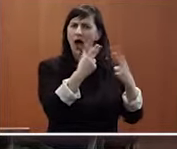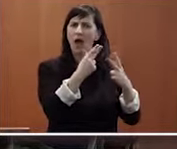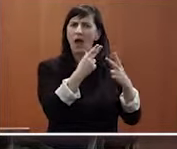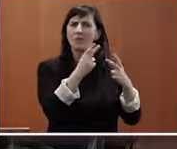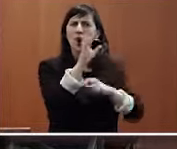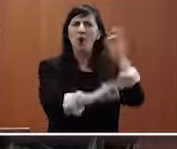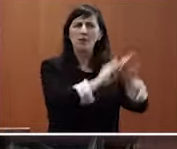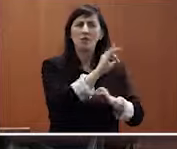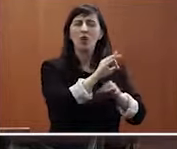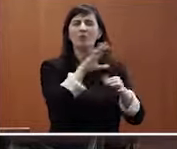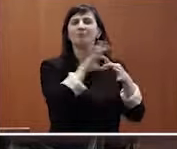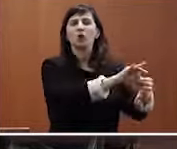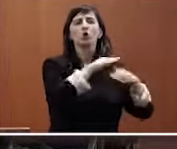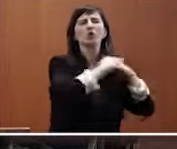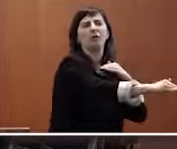organizaciones